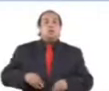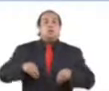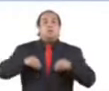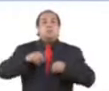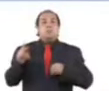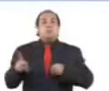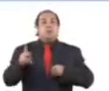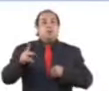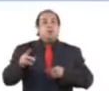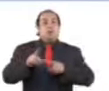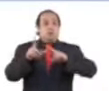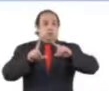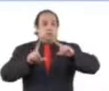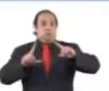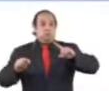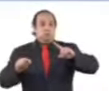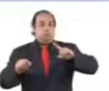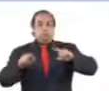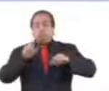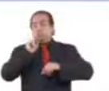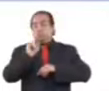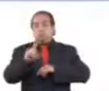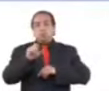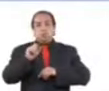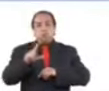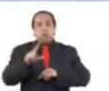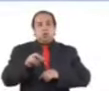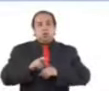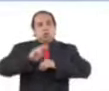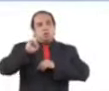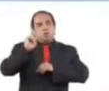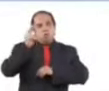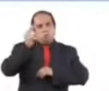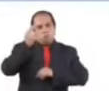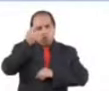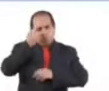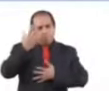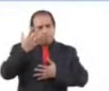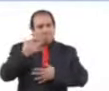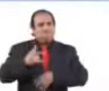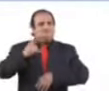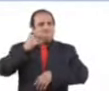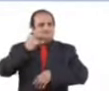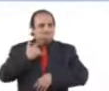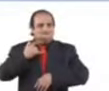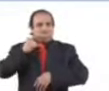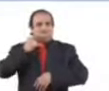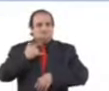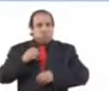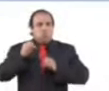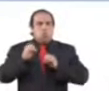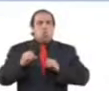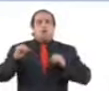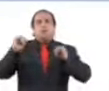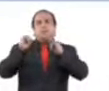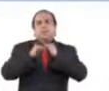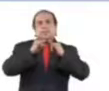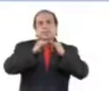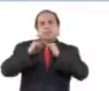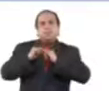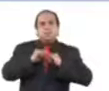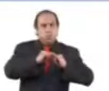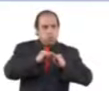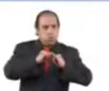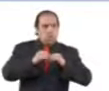país, al mismo tiempo que invoco, se invoca tanto esfuerzo, tantas instituciones y tanta